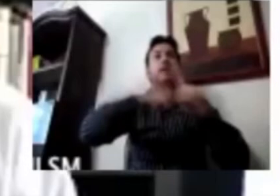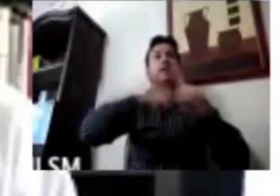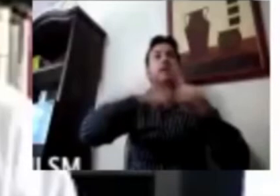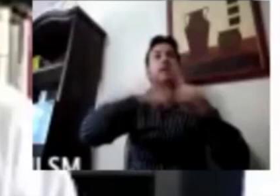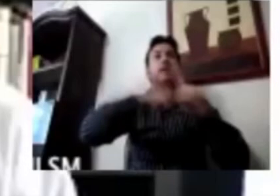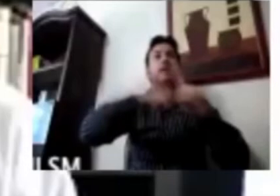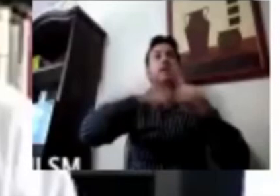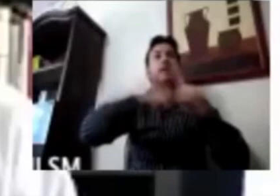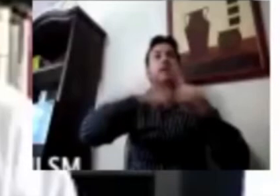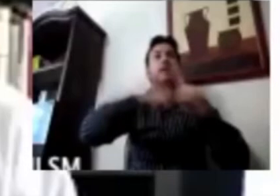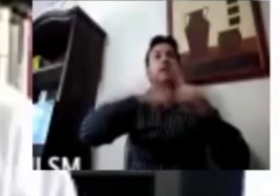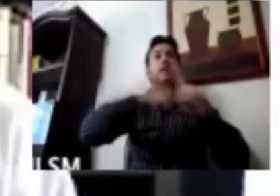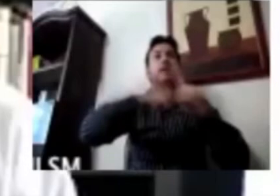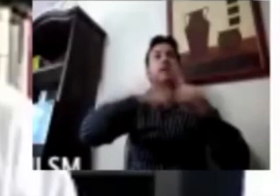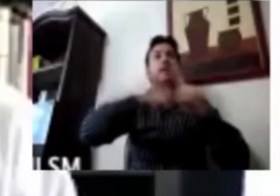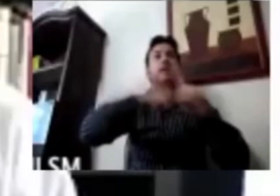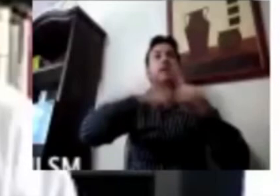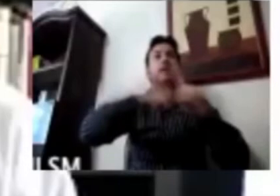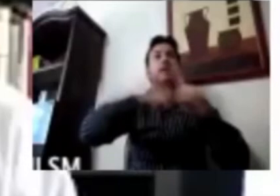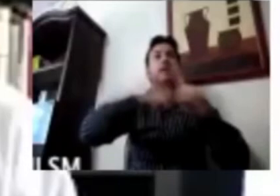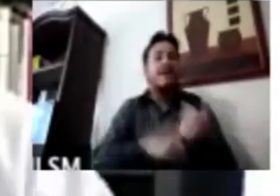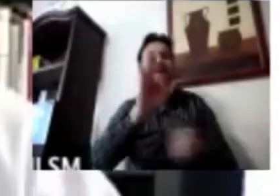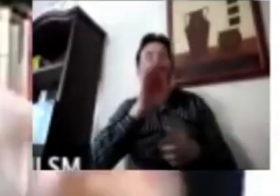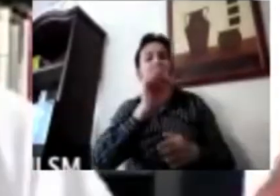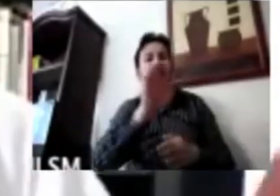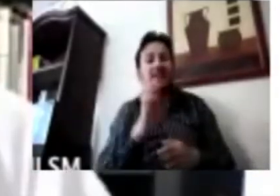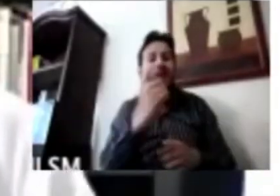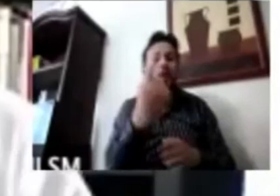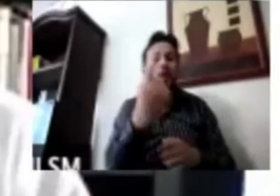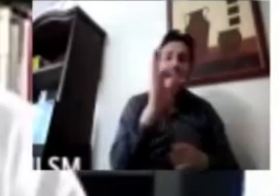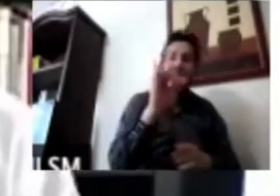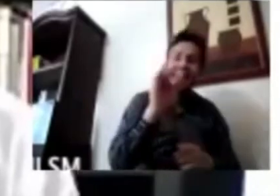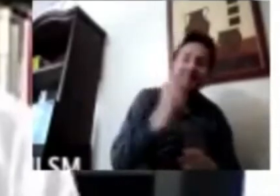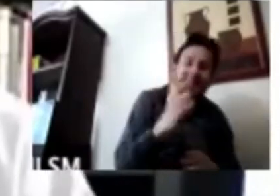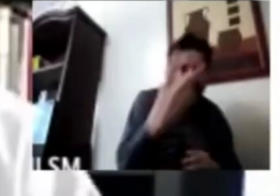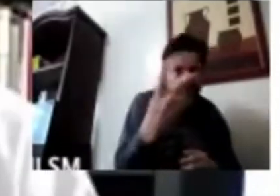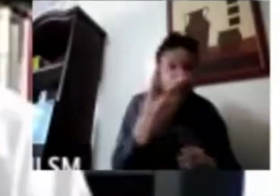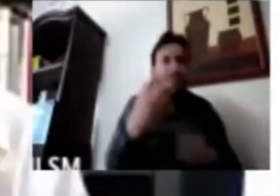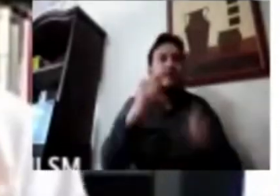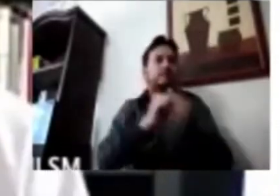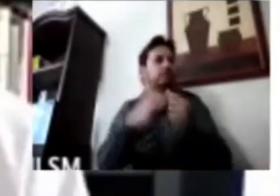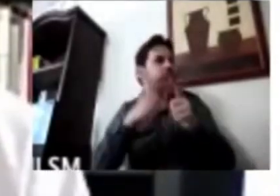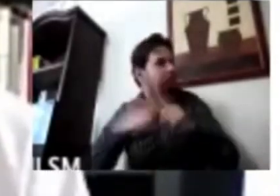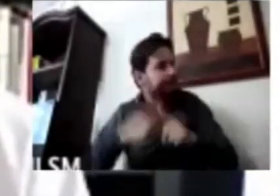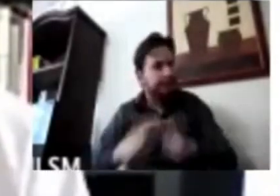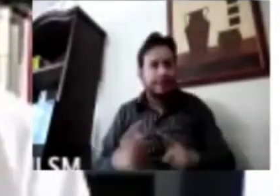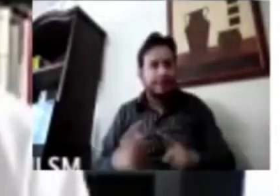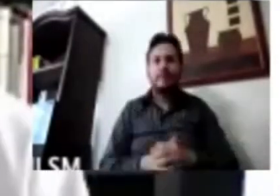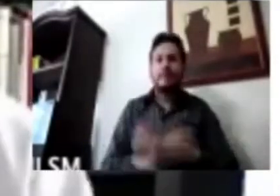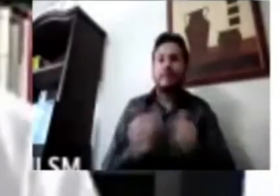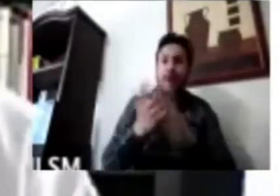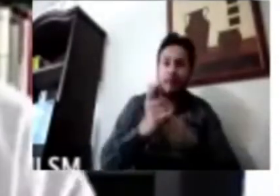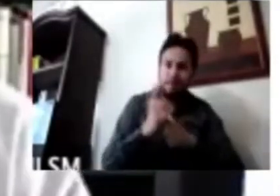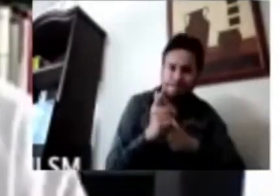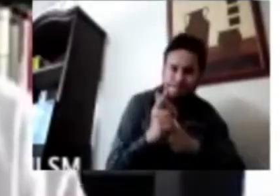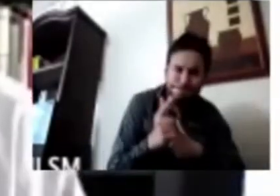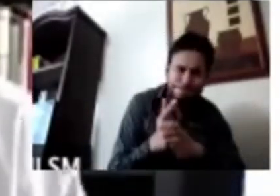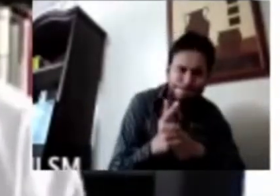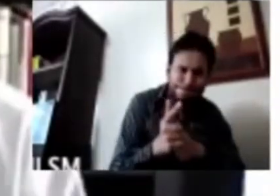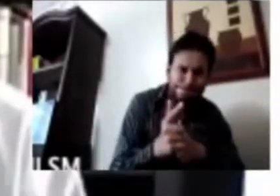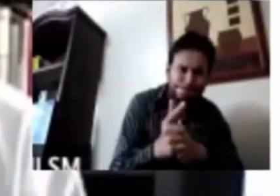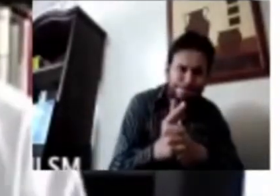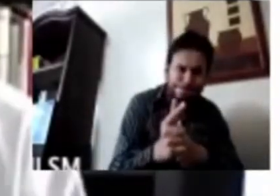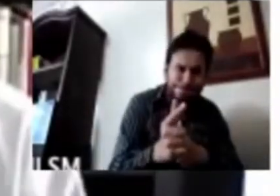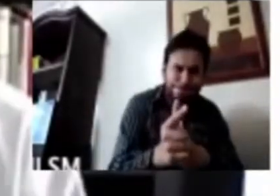entramos a las siguientes fases de la pandemia, la preocupación aumentó y ha seguido más o menos una, un